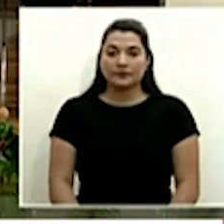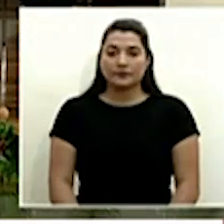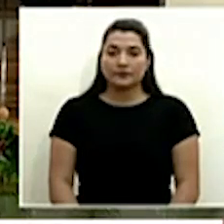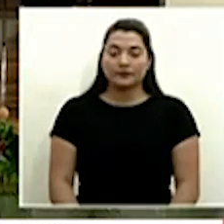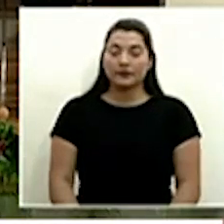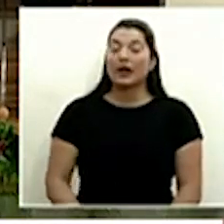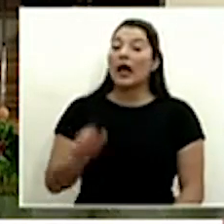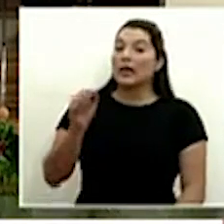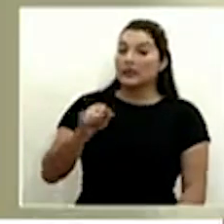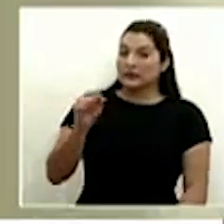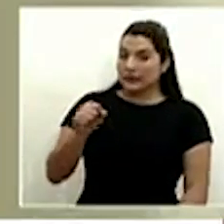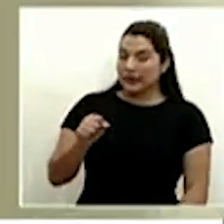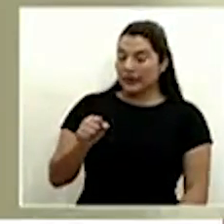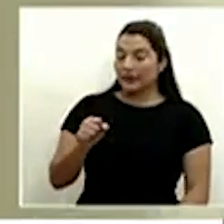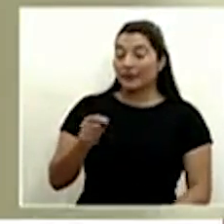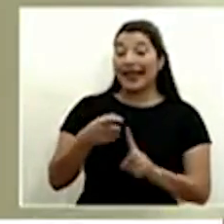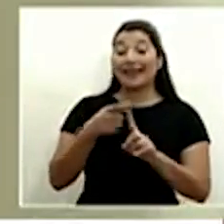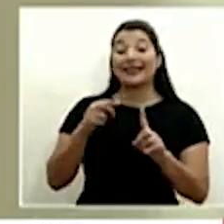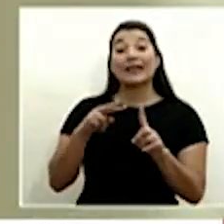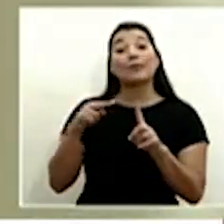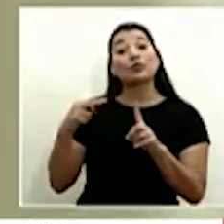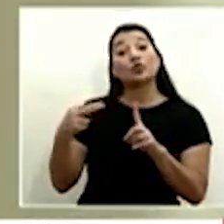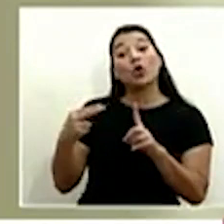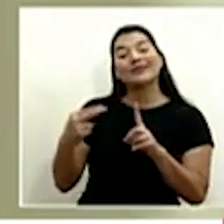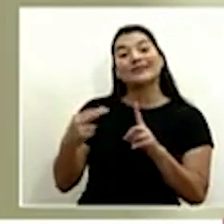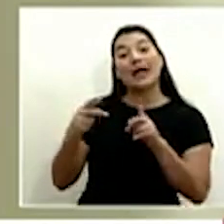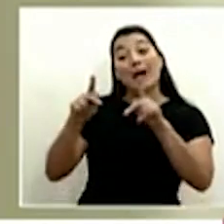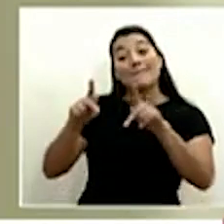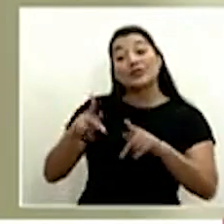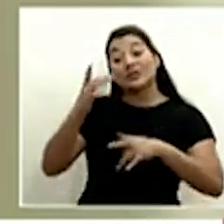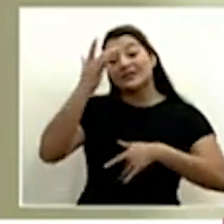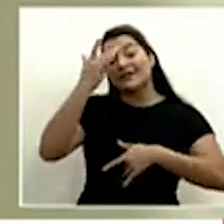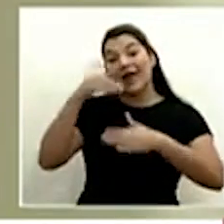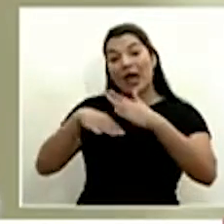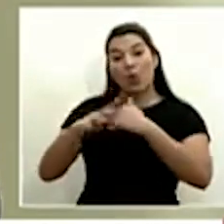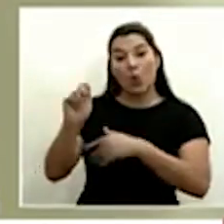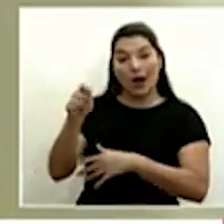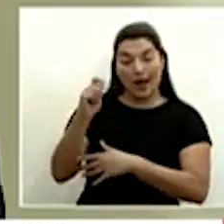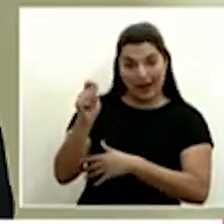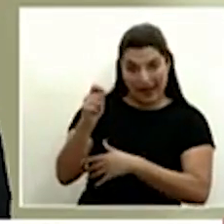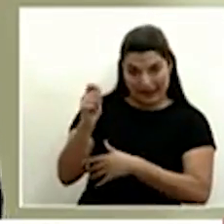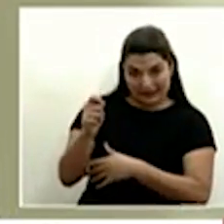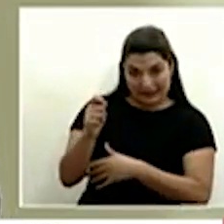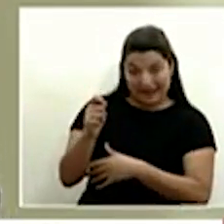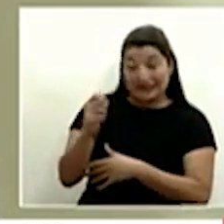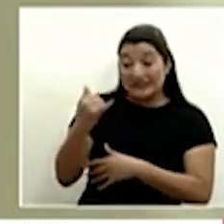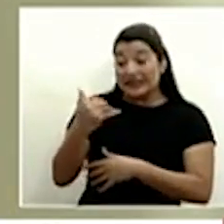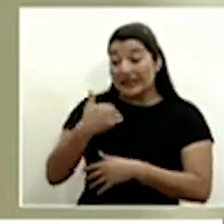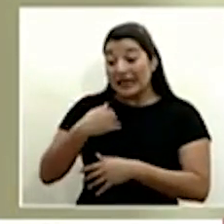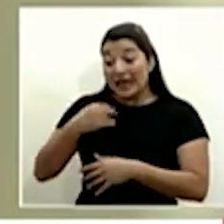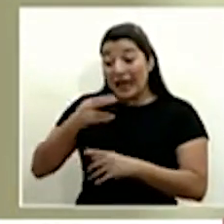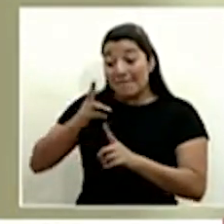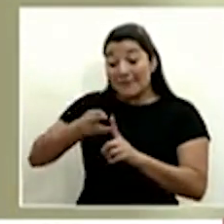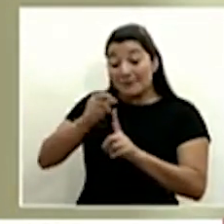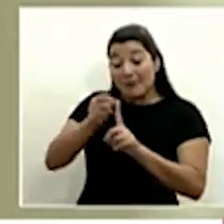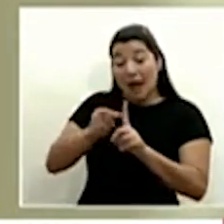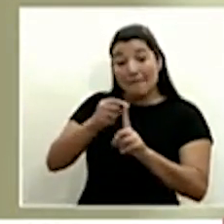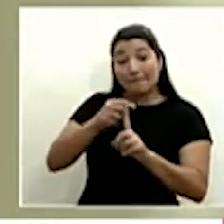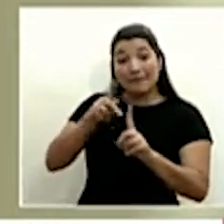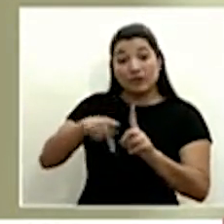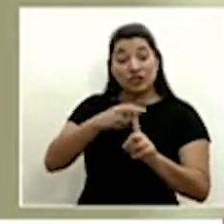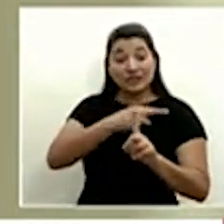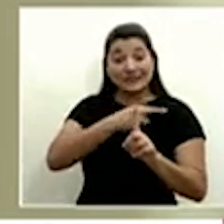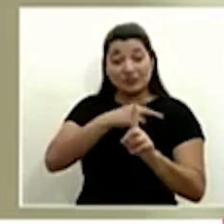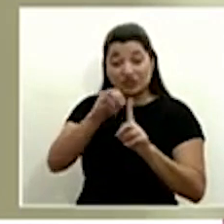si en el sentido de los casos de Guanacaste si comparten un mismo nexo epidemiológico tenemos